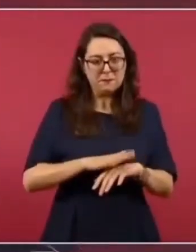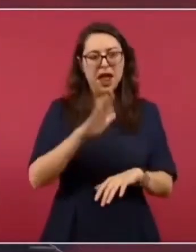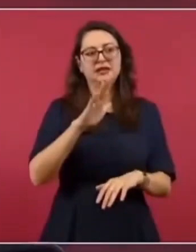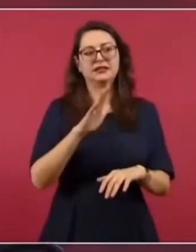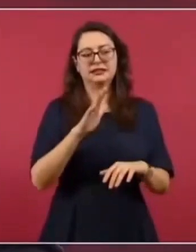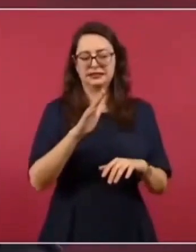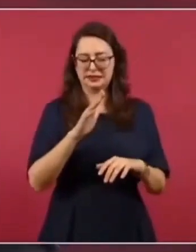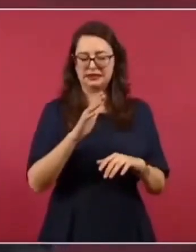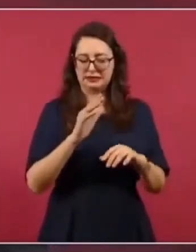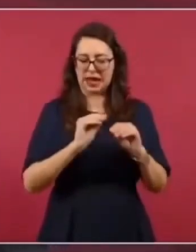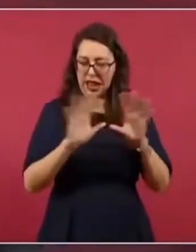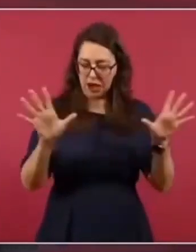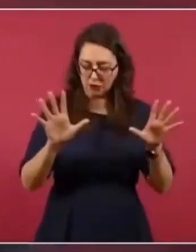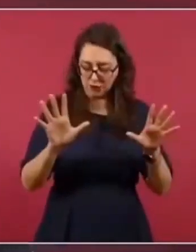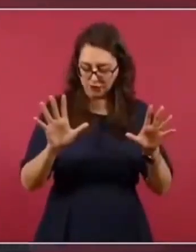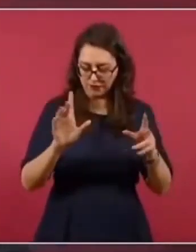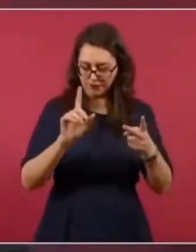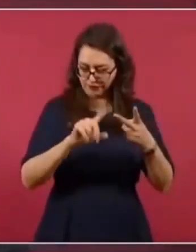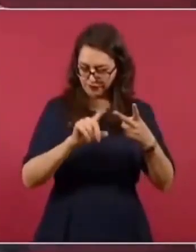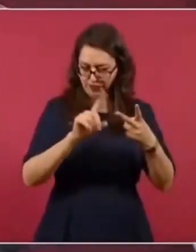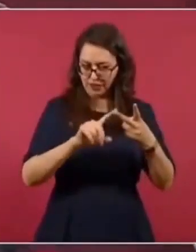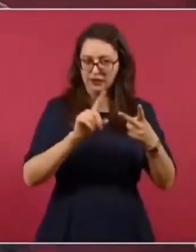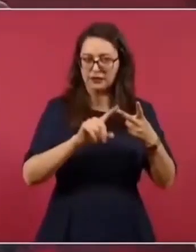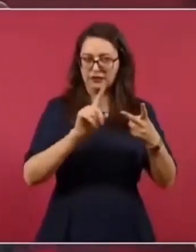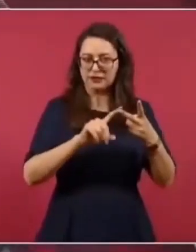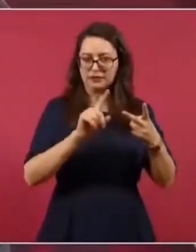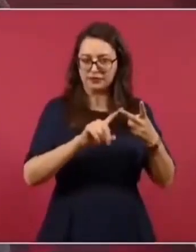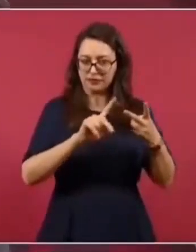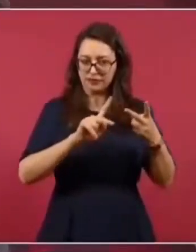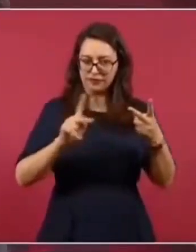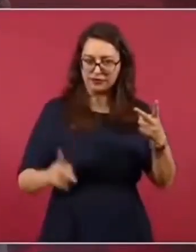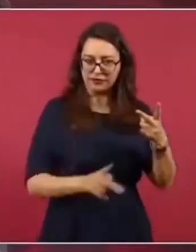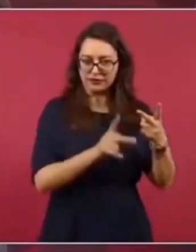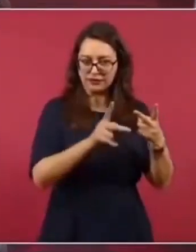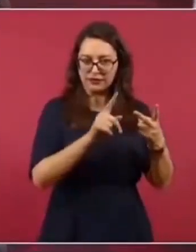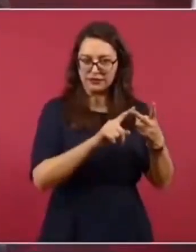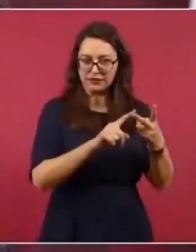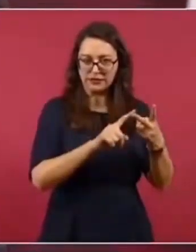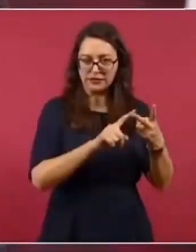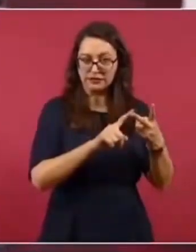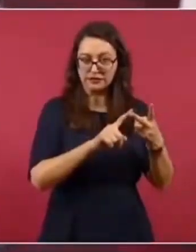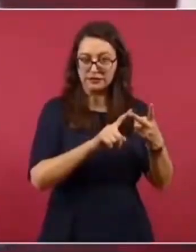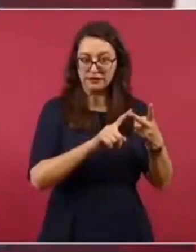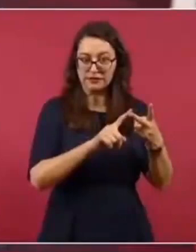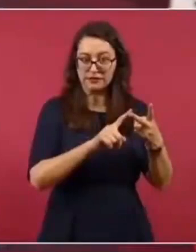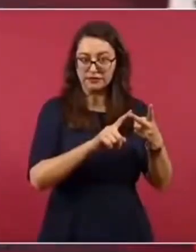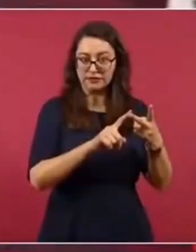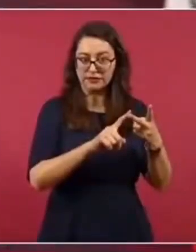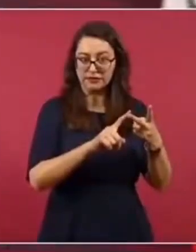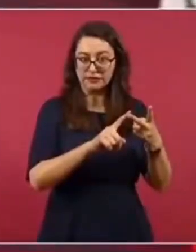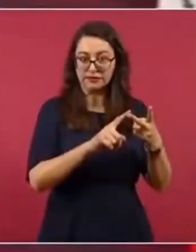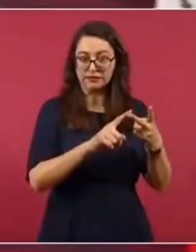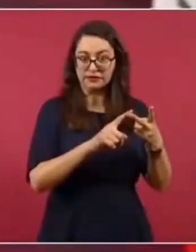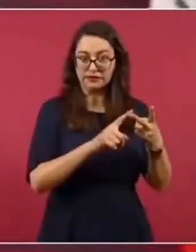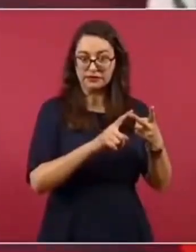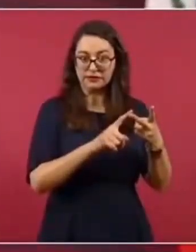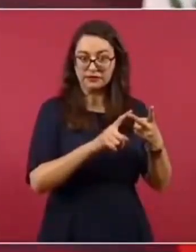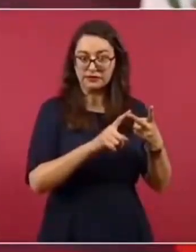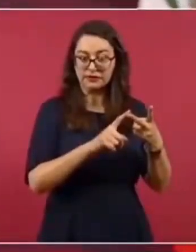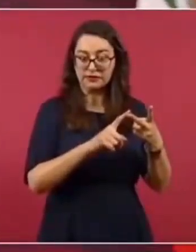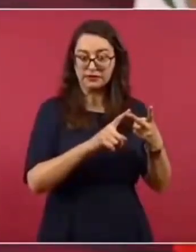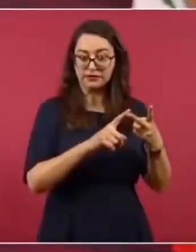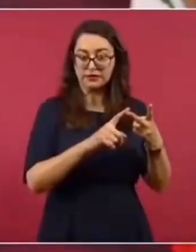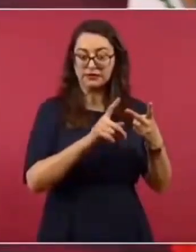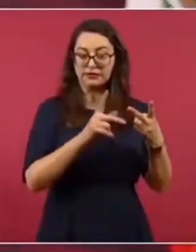estamos hablando con el senador, hombre.